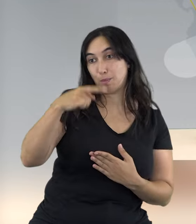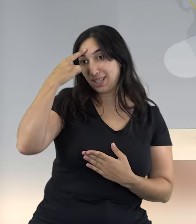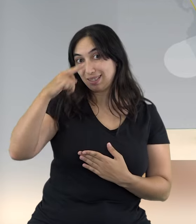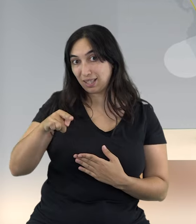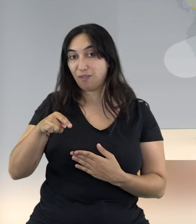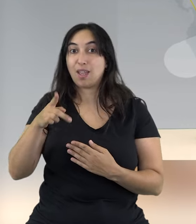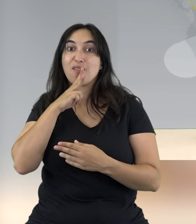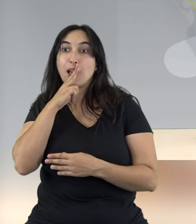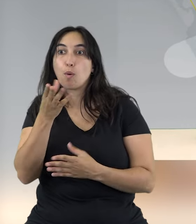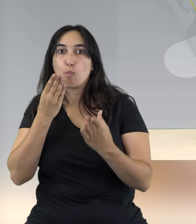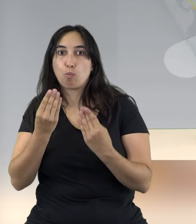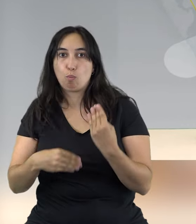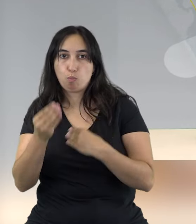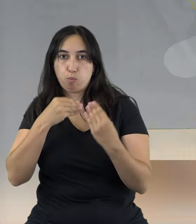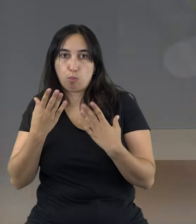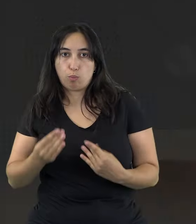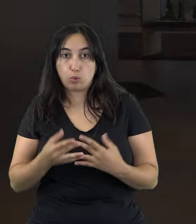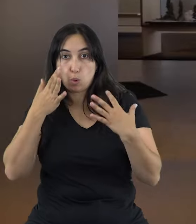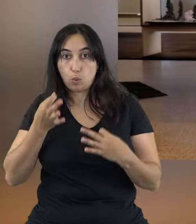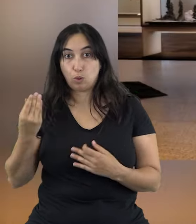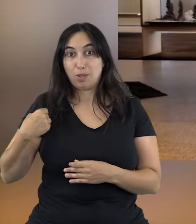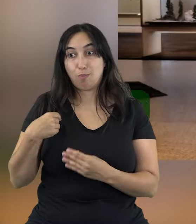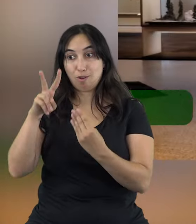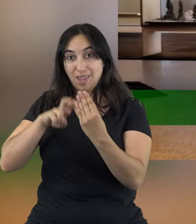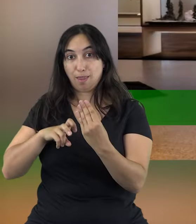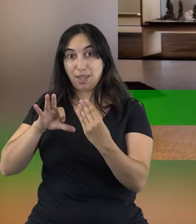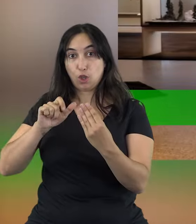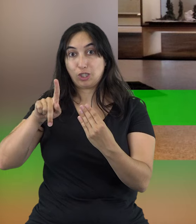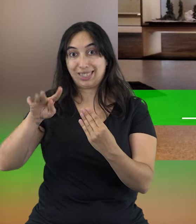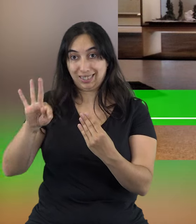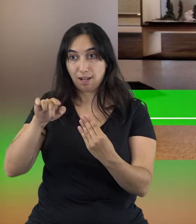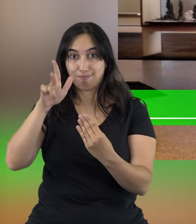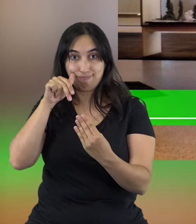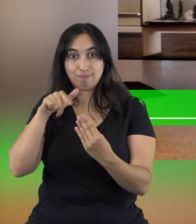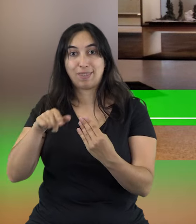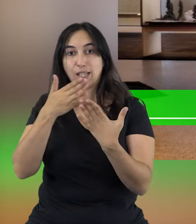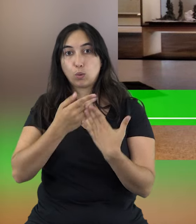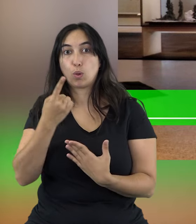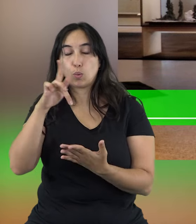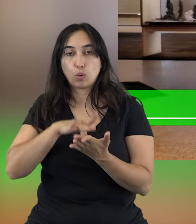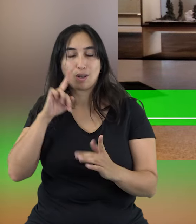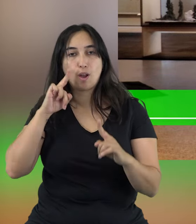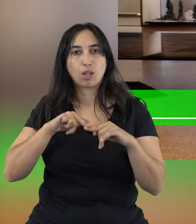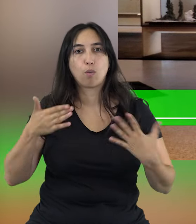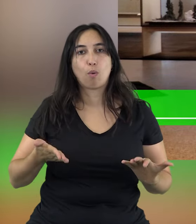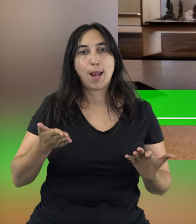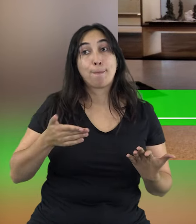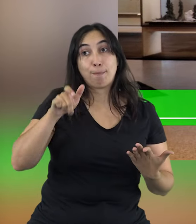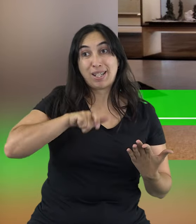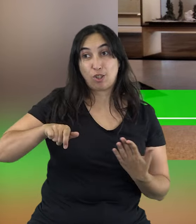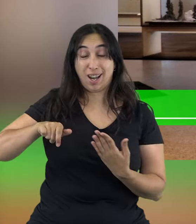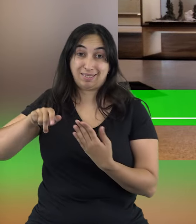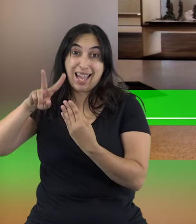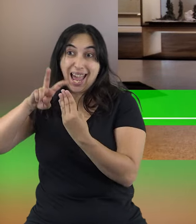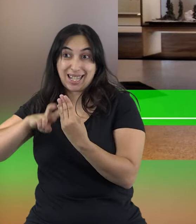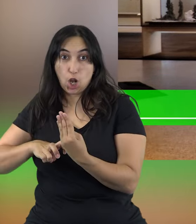sino que también ingerían una cantidad significativa de vegetales. Y justo en este yacimiento del Salt se ha llevado a cabo uno de esos estudios que lleva a reflexionar sobre